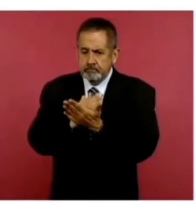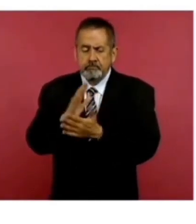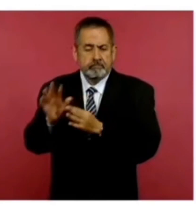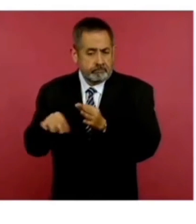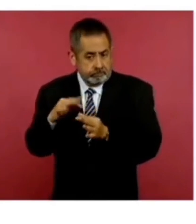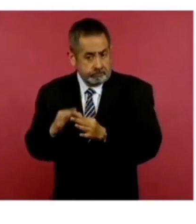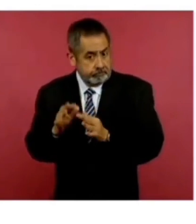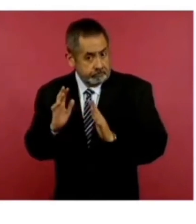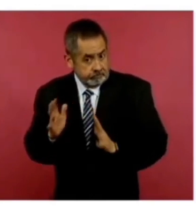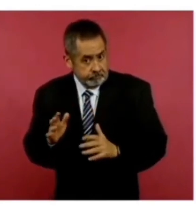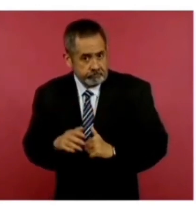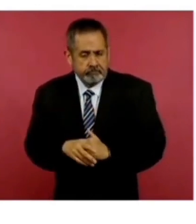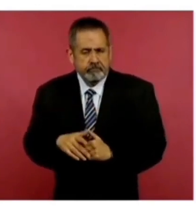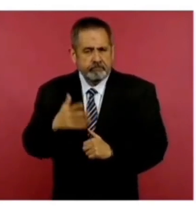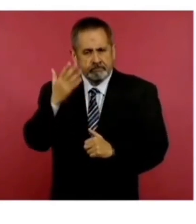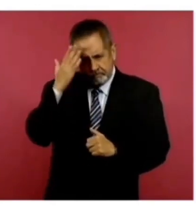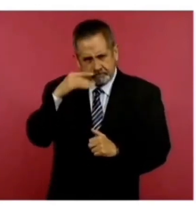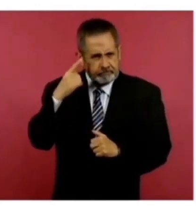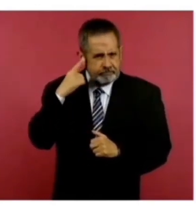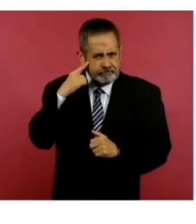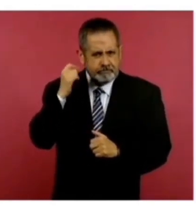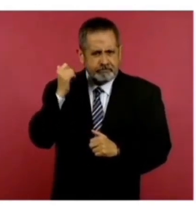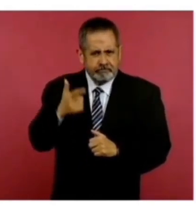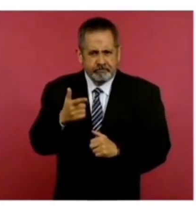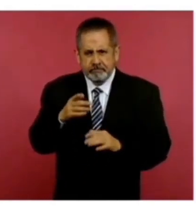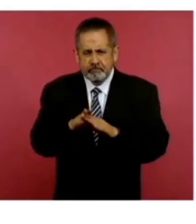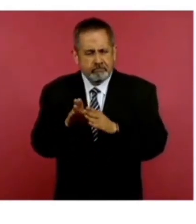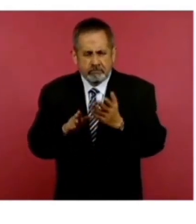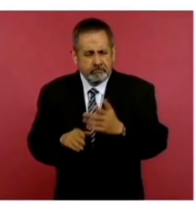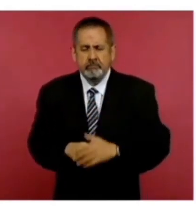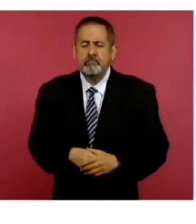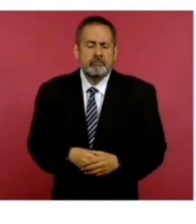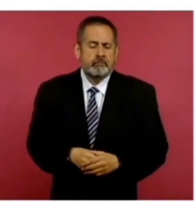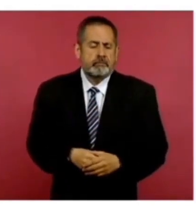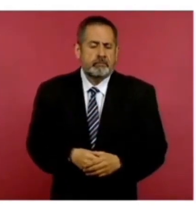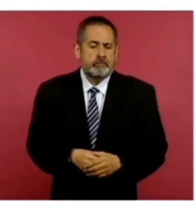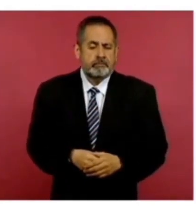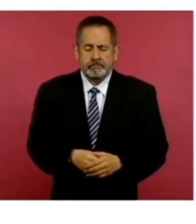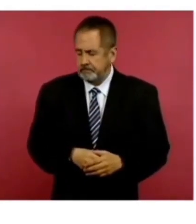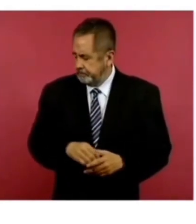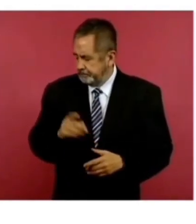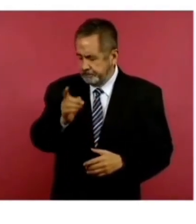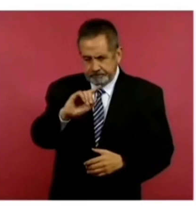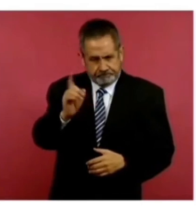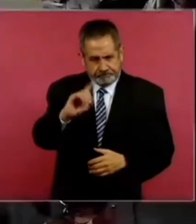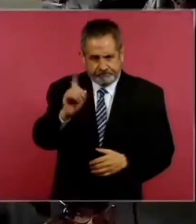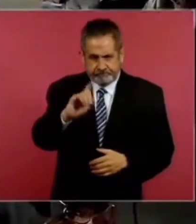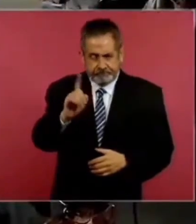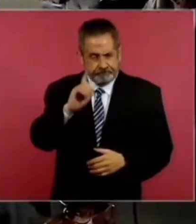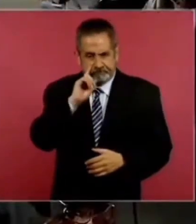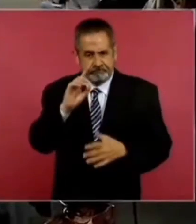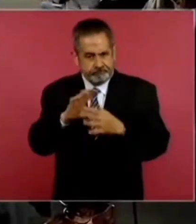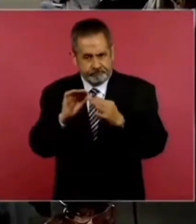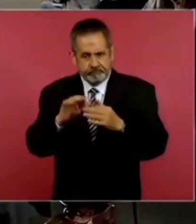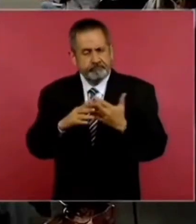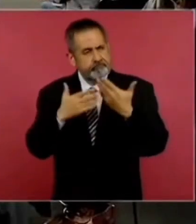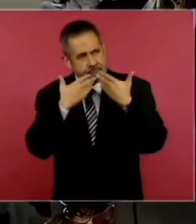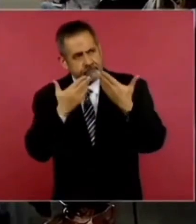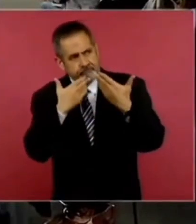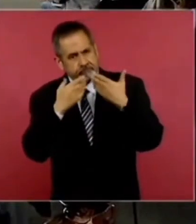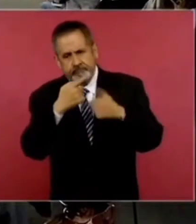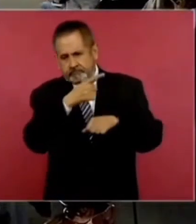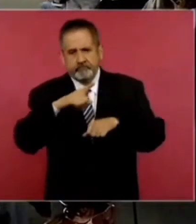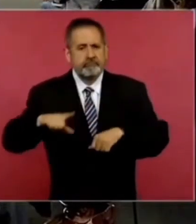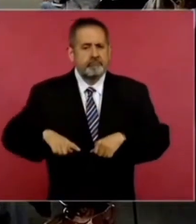¿qué se sabe más de estos centros de migración? No, no. Nosotros celebramos que el gobierno de Estados Unidos,